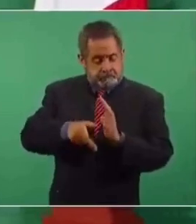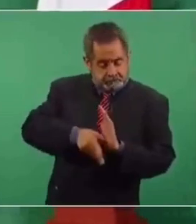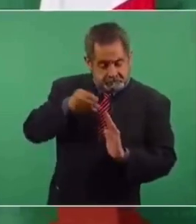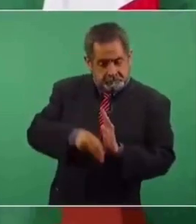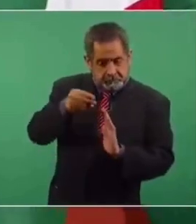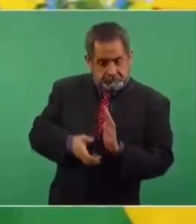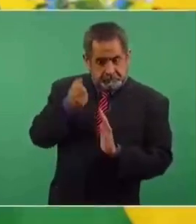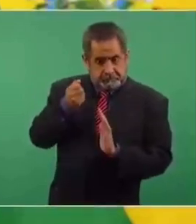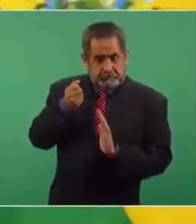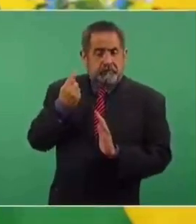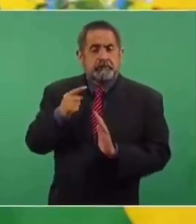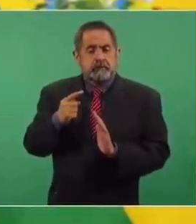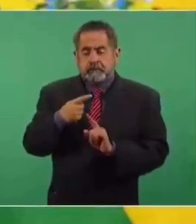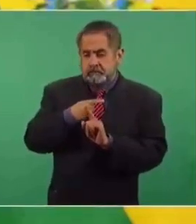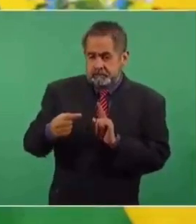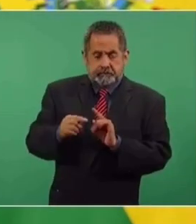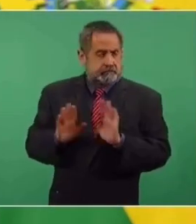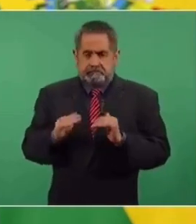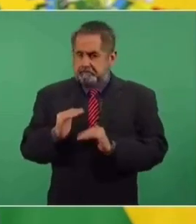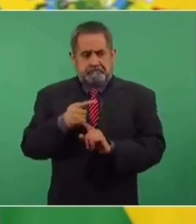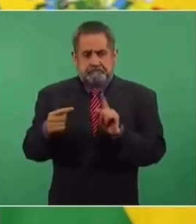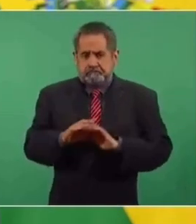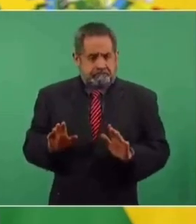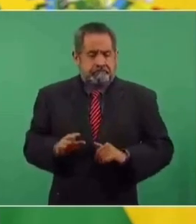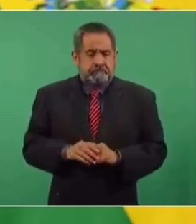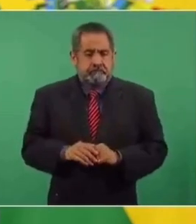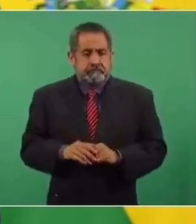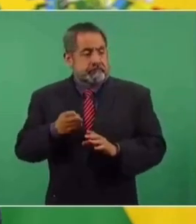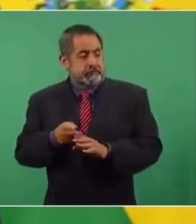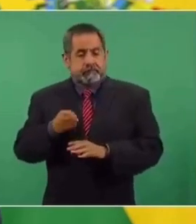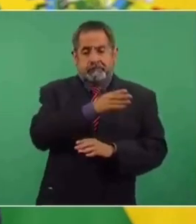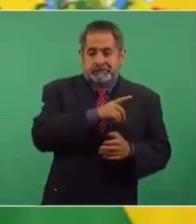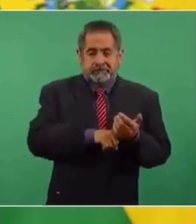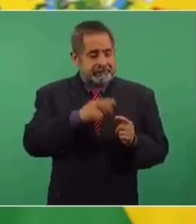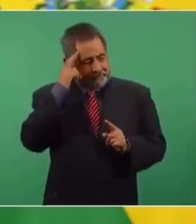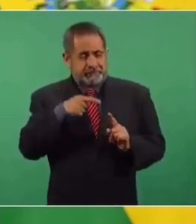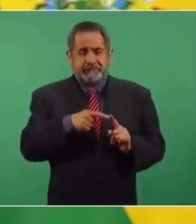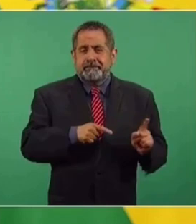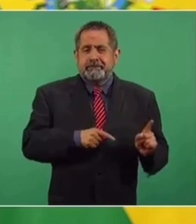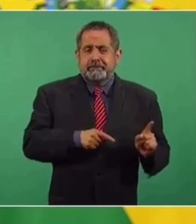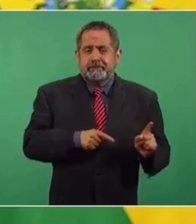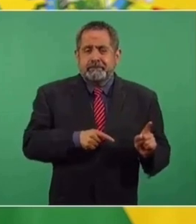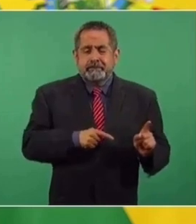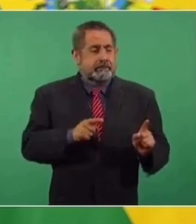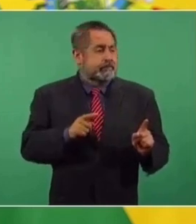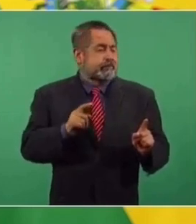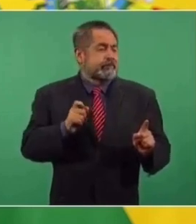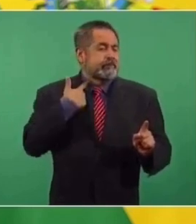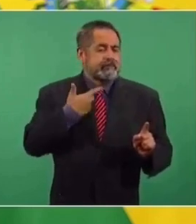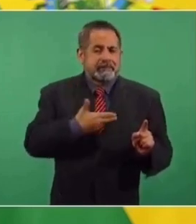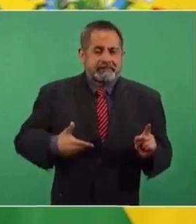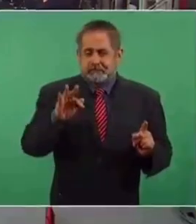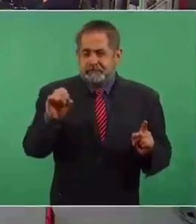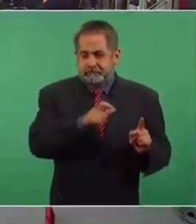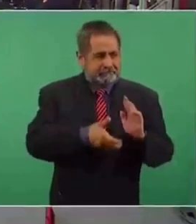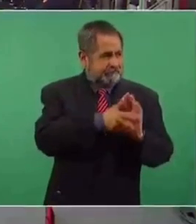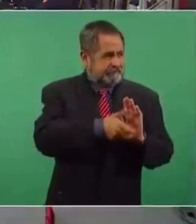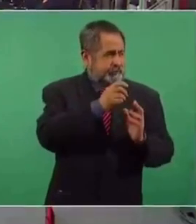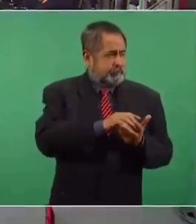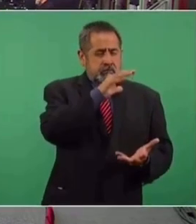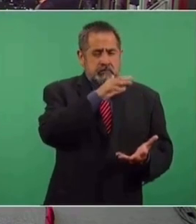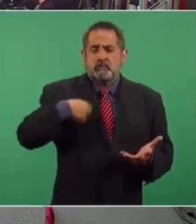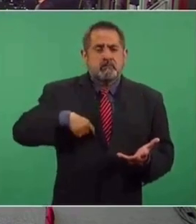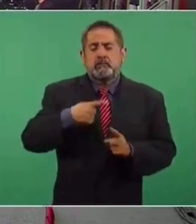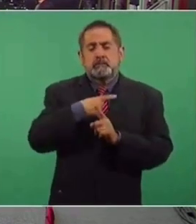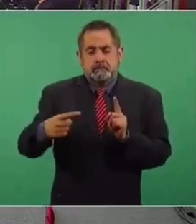va a ser la mitad aproximadamente de lo que se extrajo durante el sexenio de Fox. Y esto tiene que ver